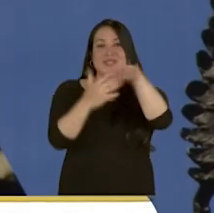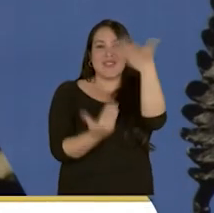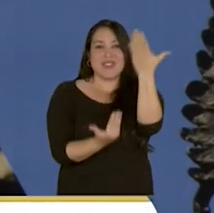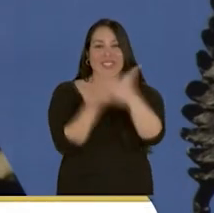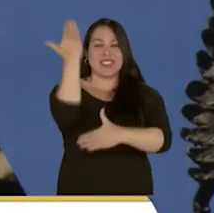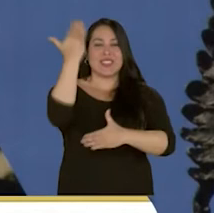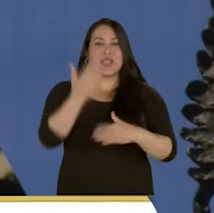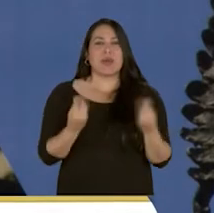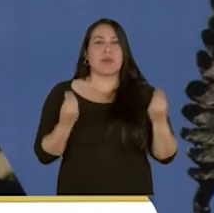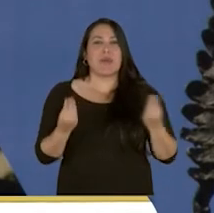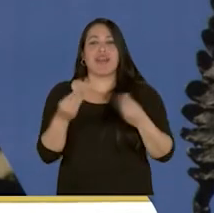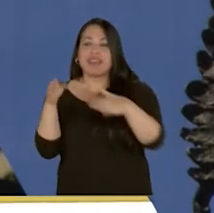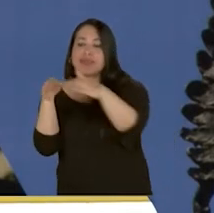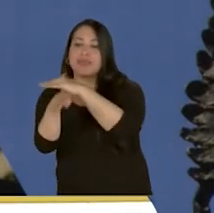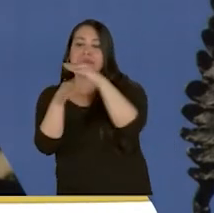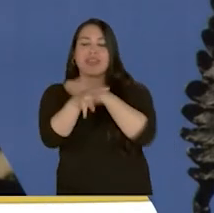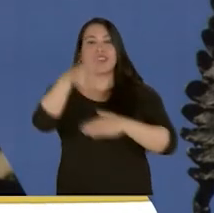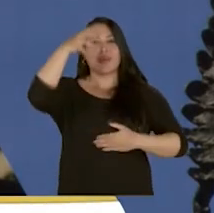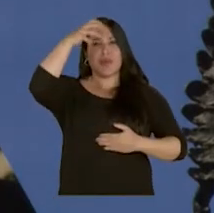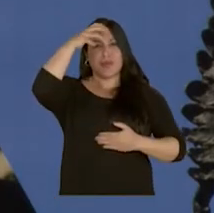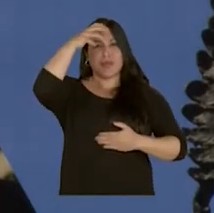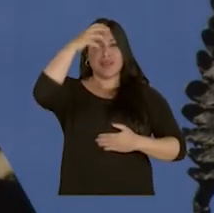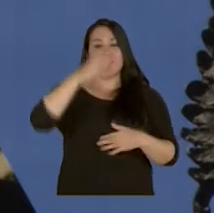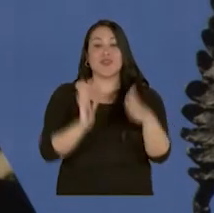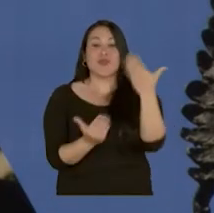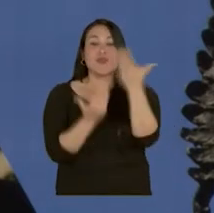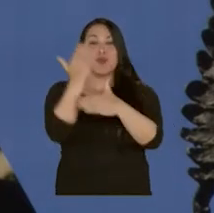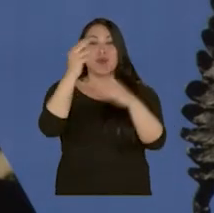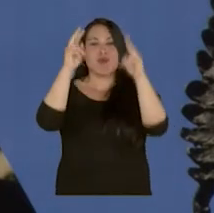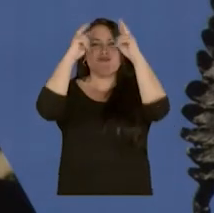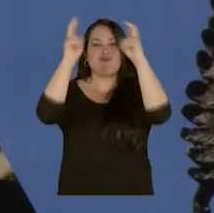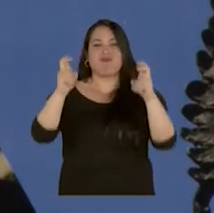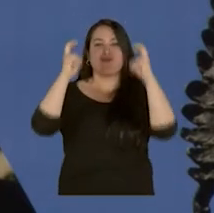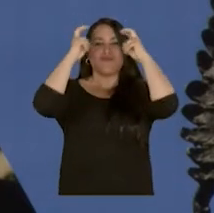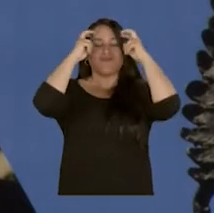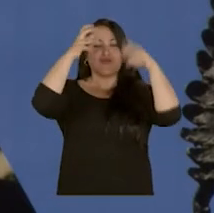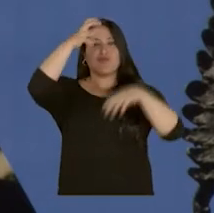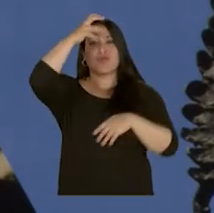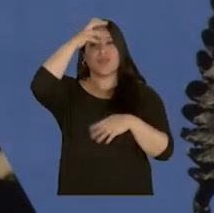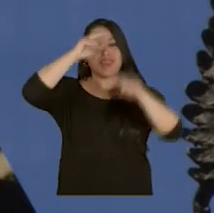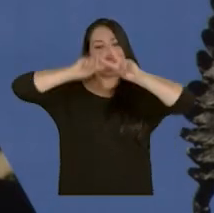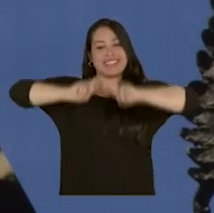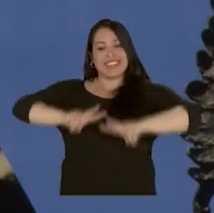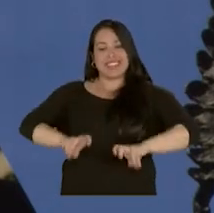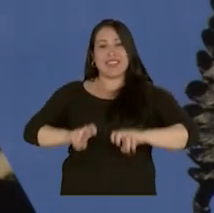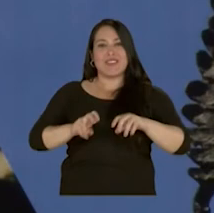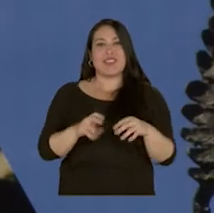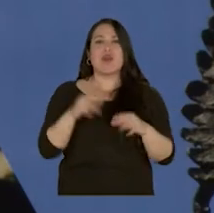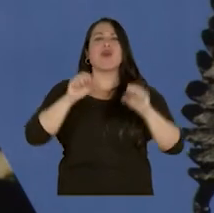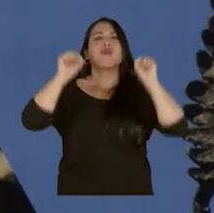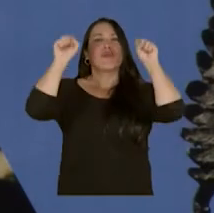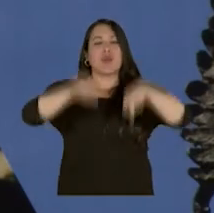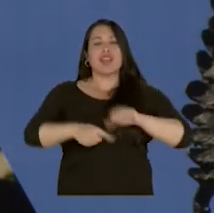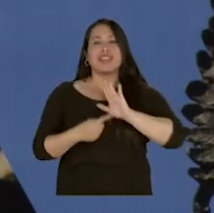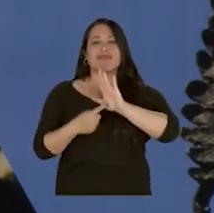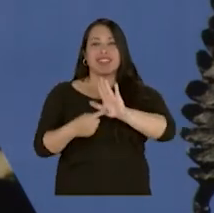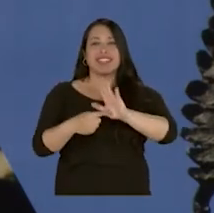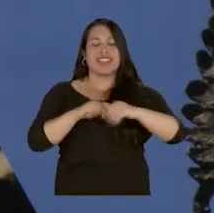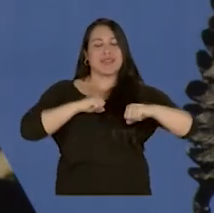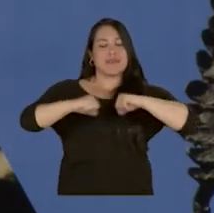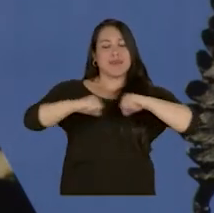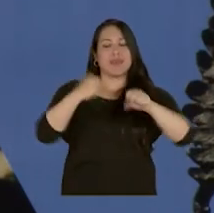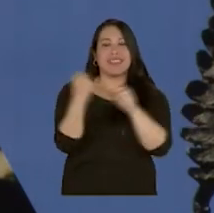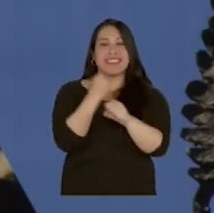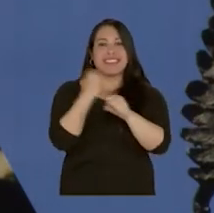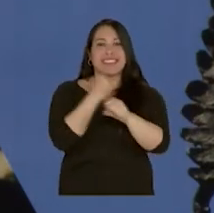para acceder al conocimiento nuevo, al conocimiento científico y así poder ejercer una mejor labor